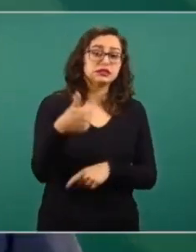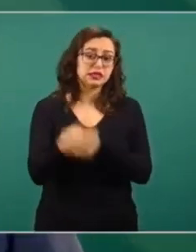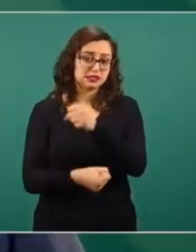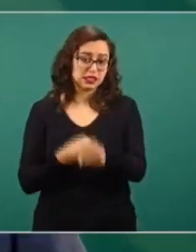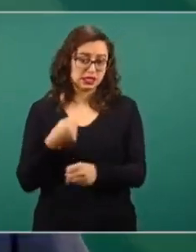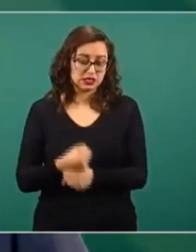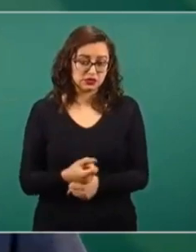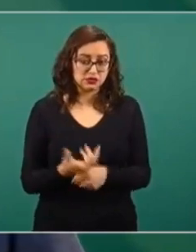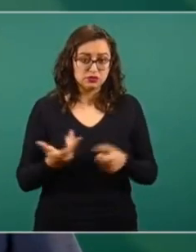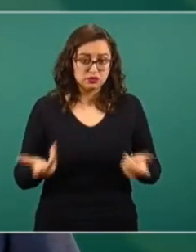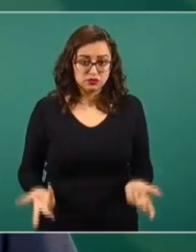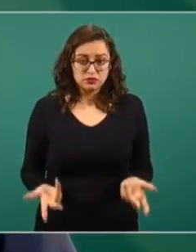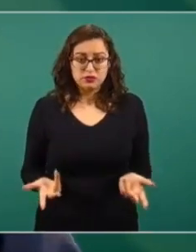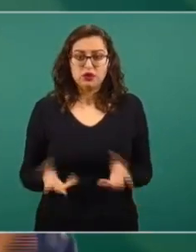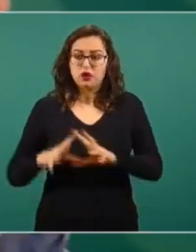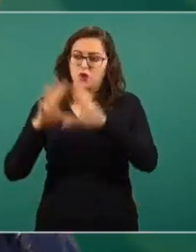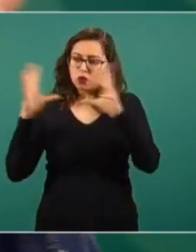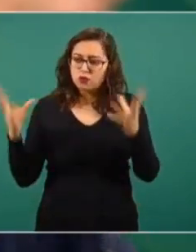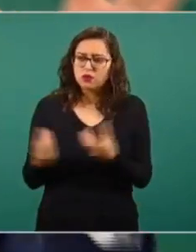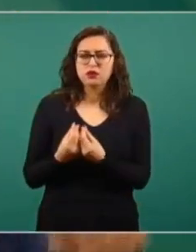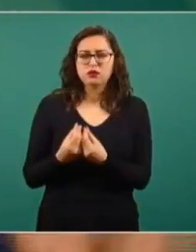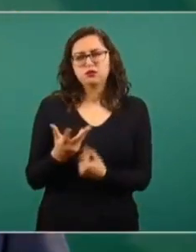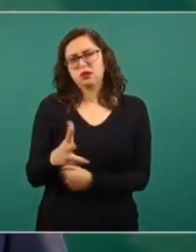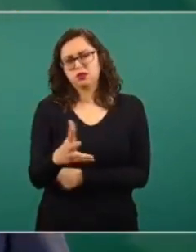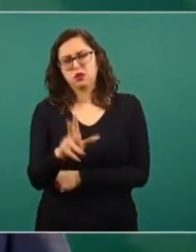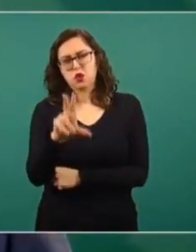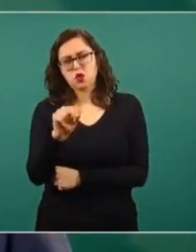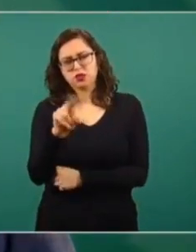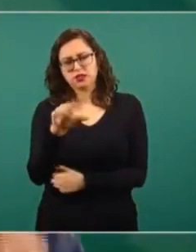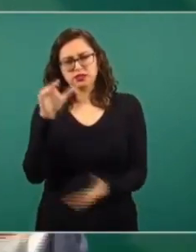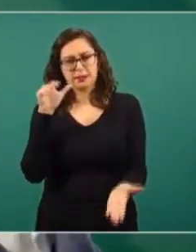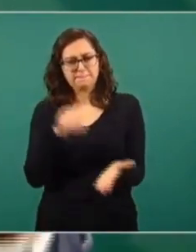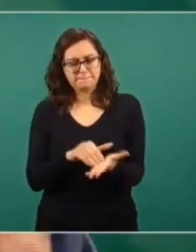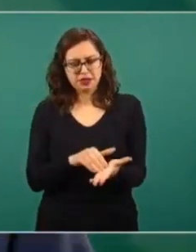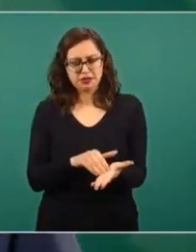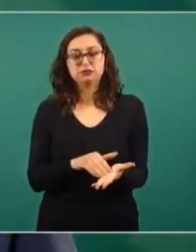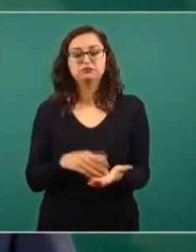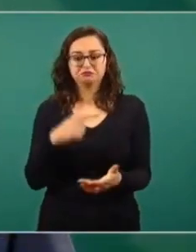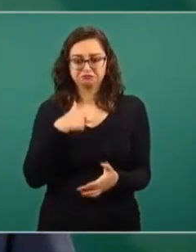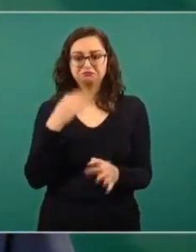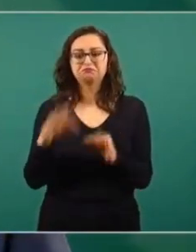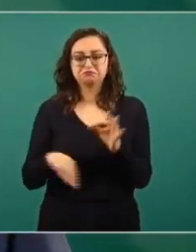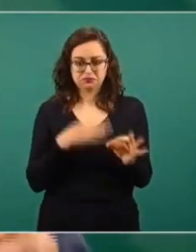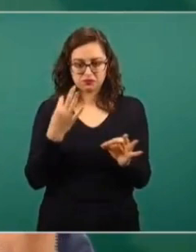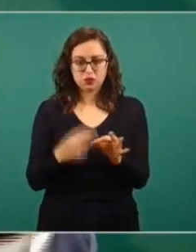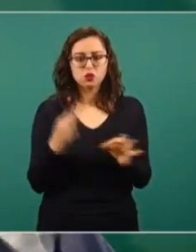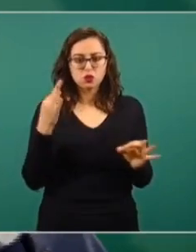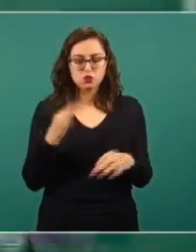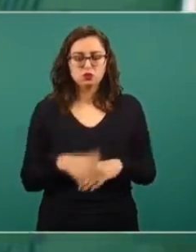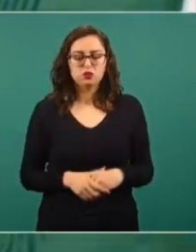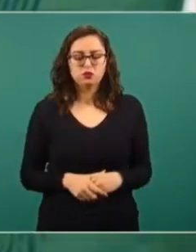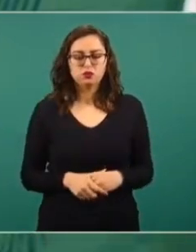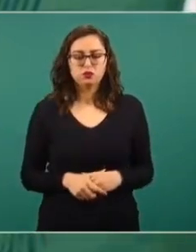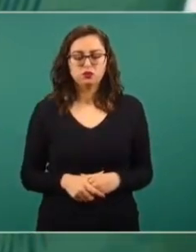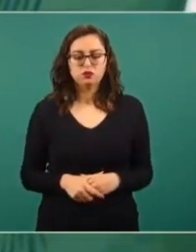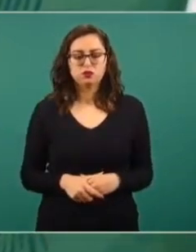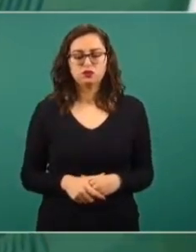alrededor de 80 mil en todo el país, y voy a cumplir. Yo creo que esto